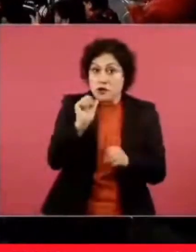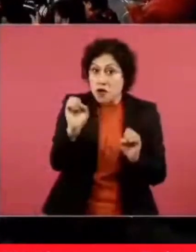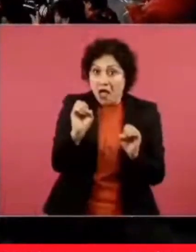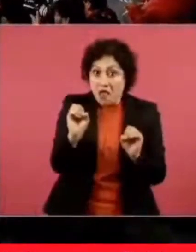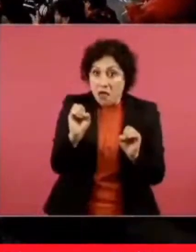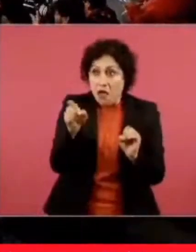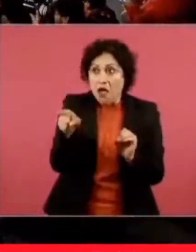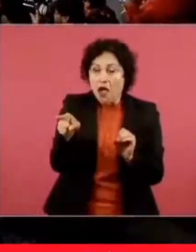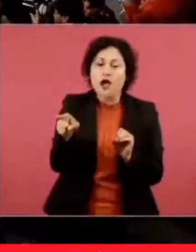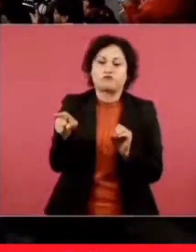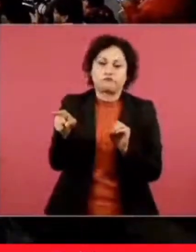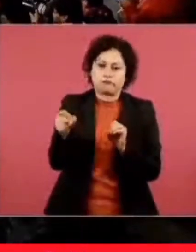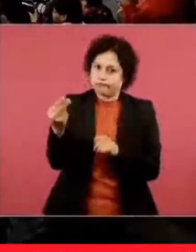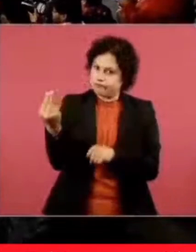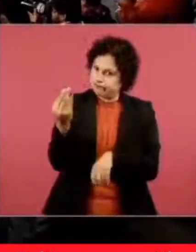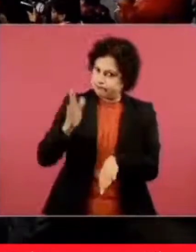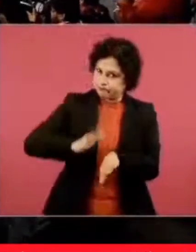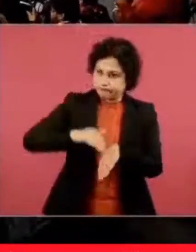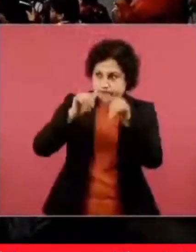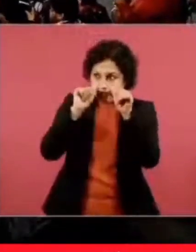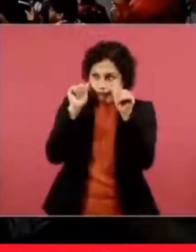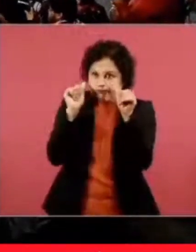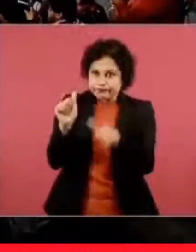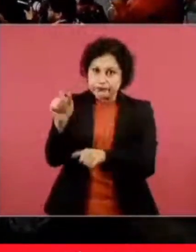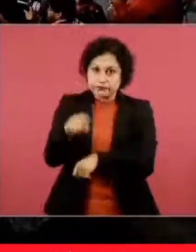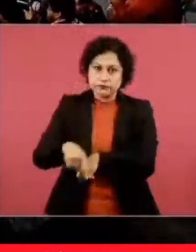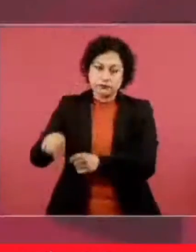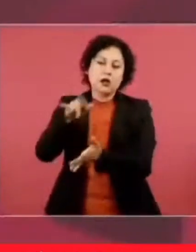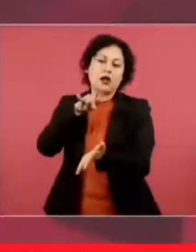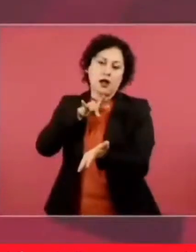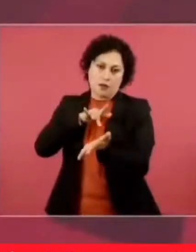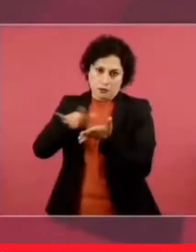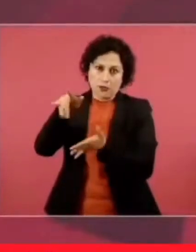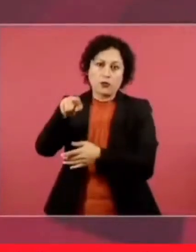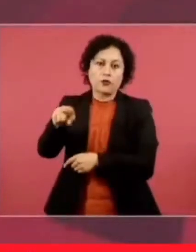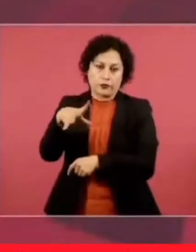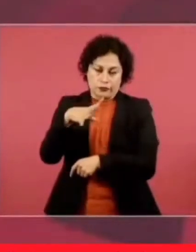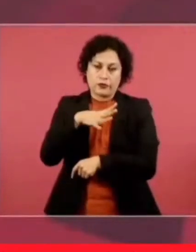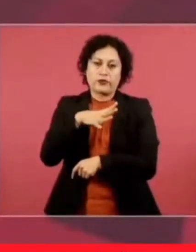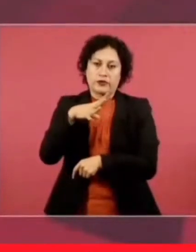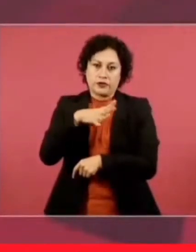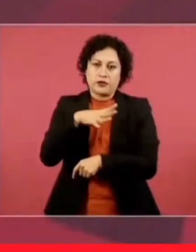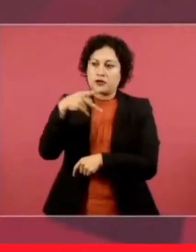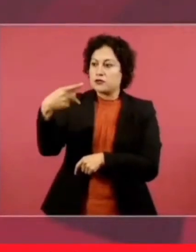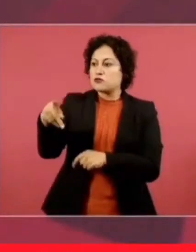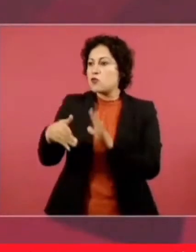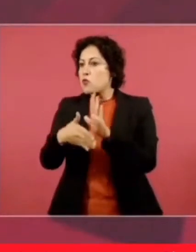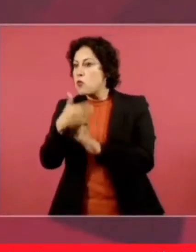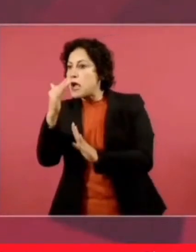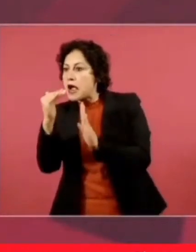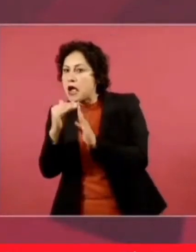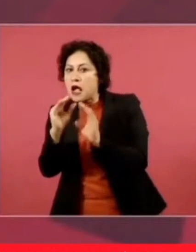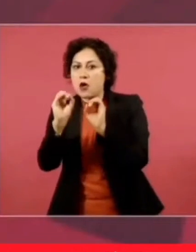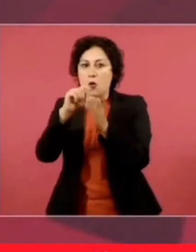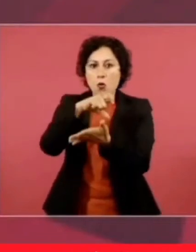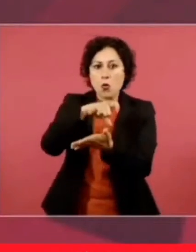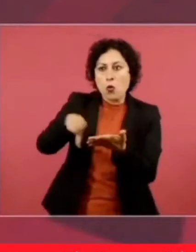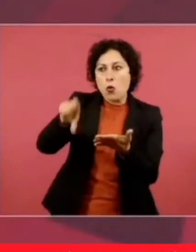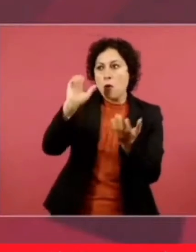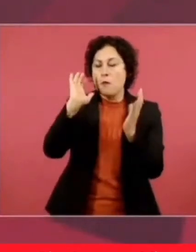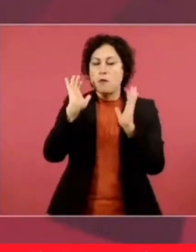recibe apoyo para sus viviendas, para